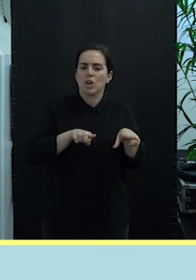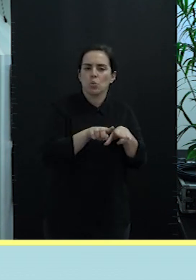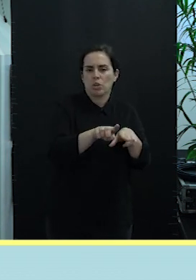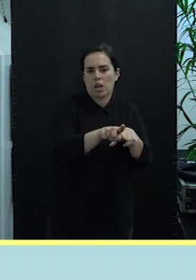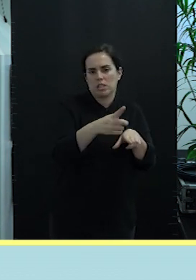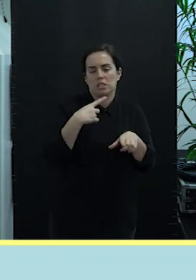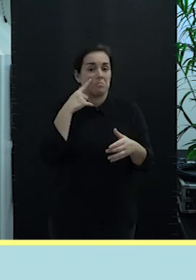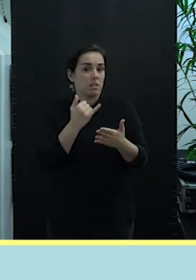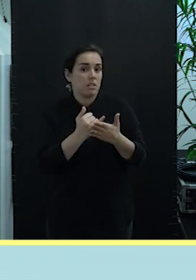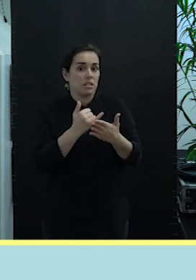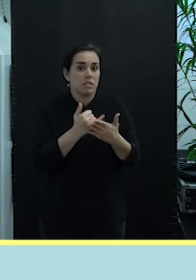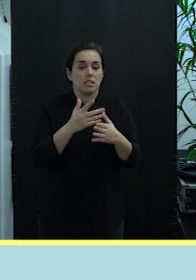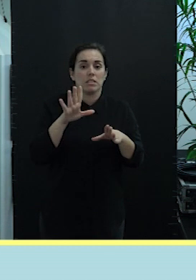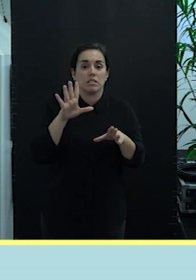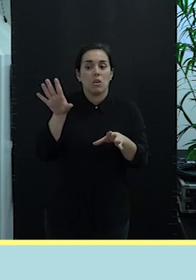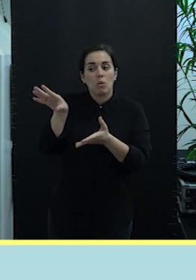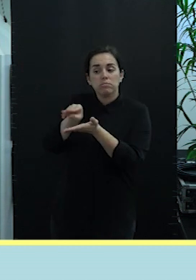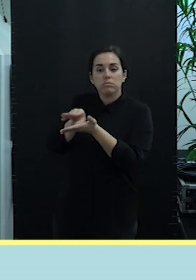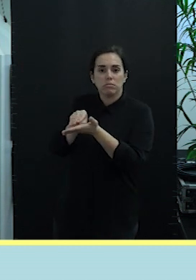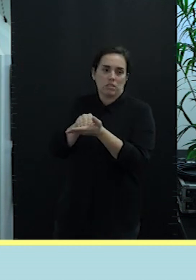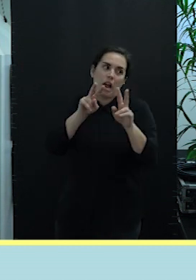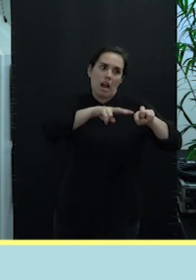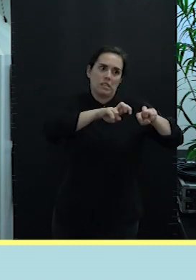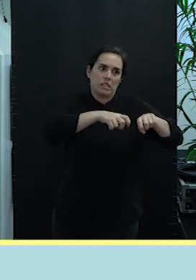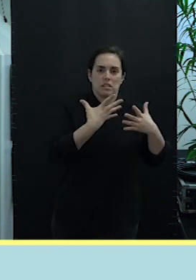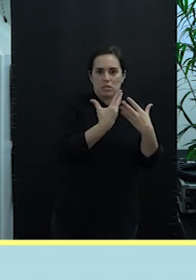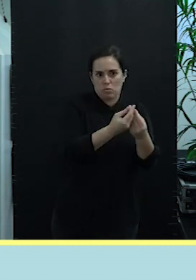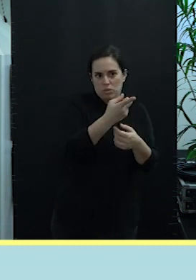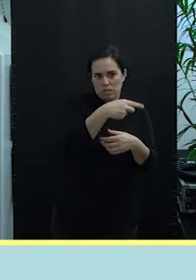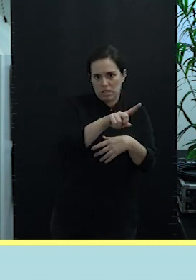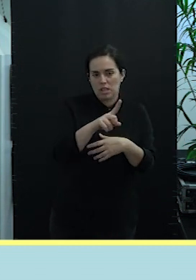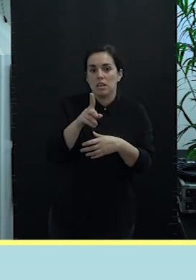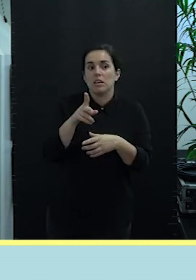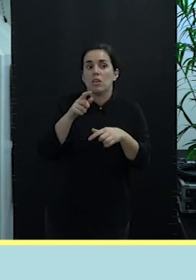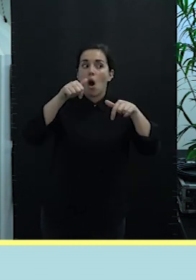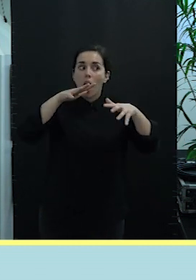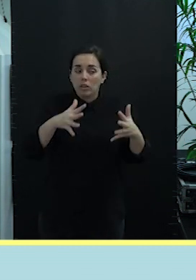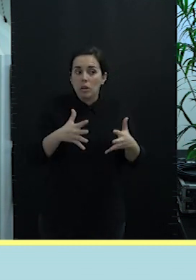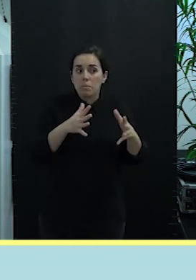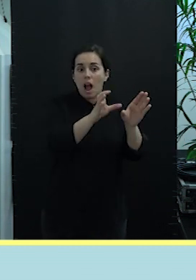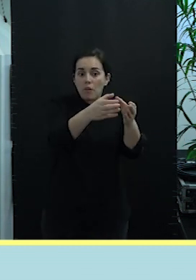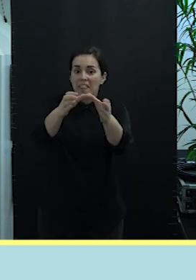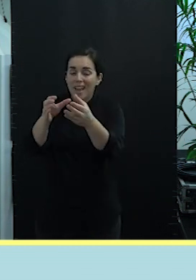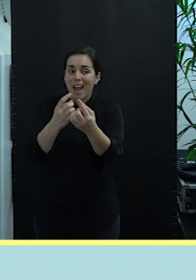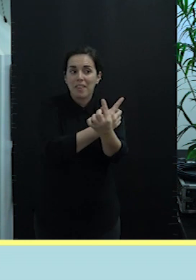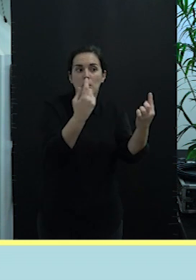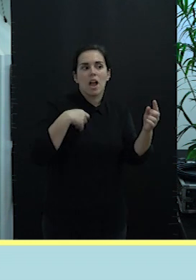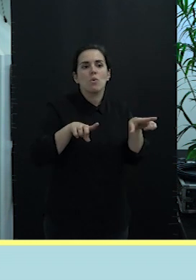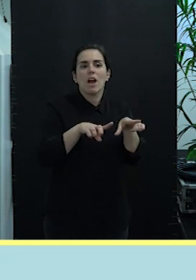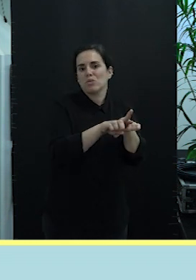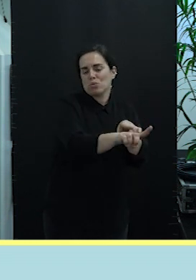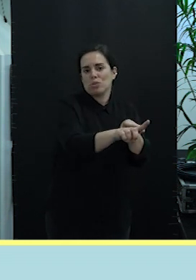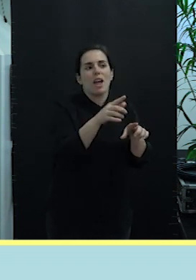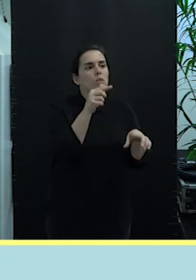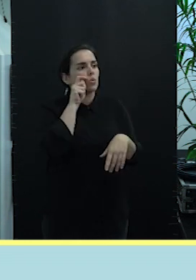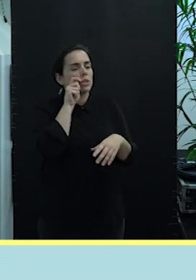obtenidos desde ese análisis que hemos hecho con ustedes. Hoy en día cada una de las cofradías tiene ya una ruta de turismo marinero